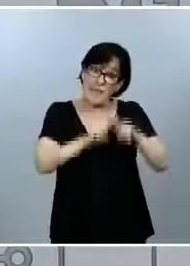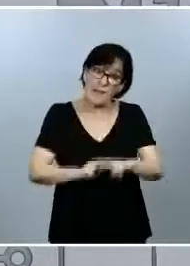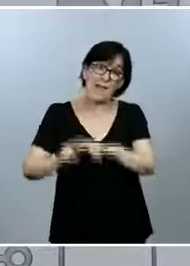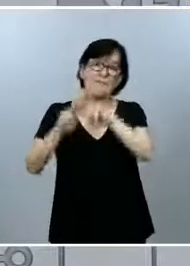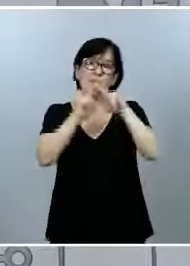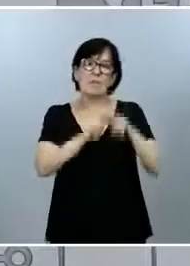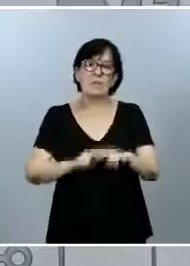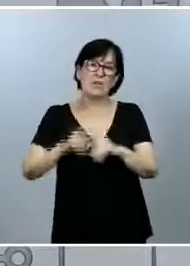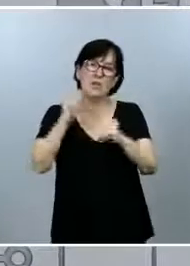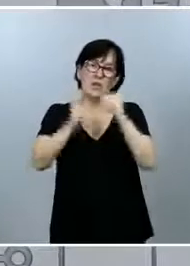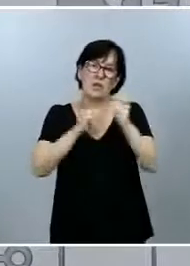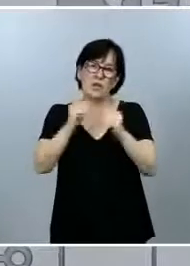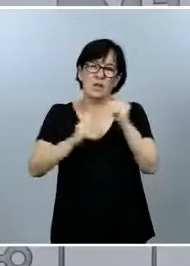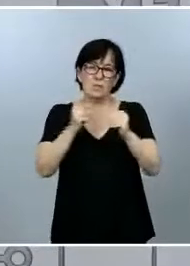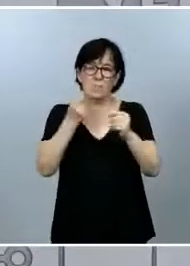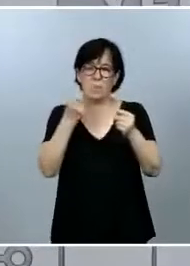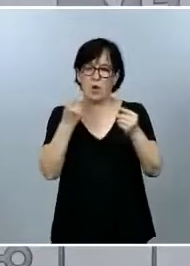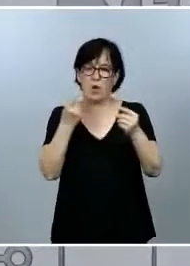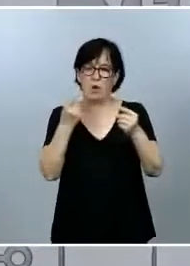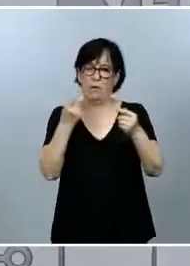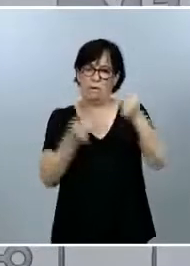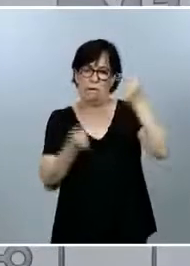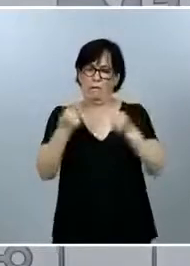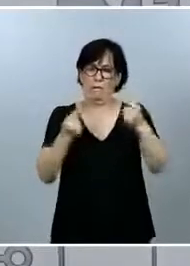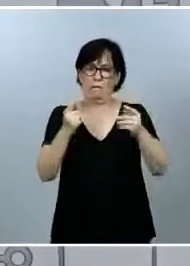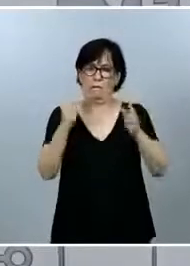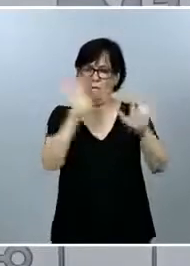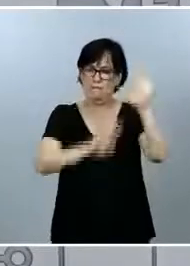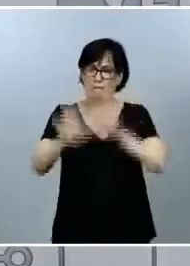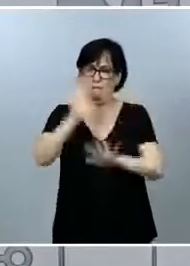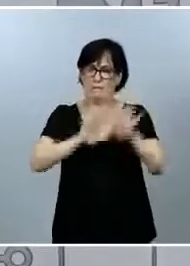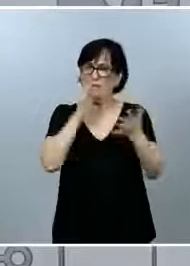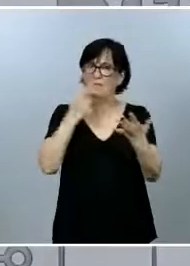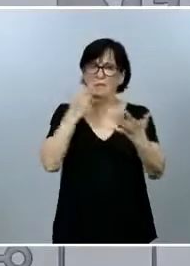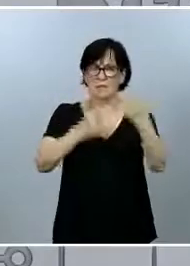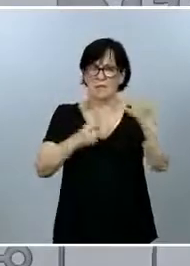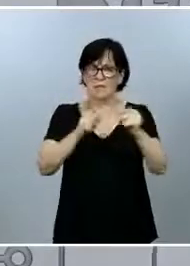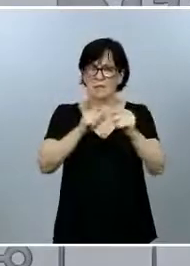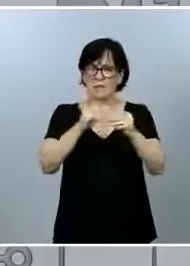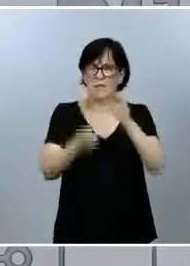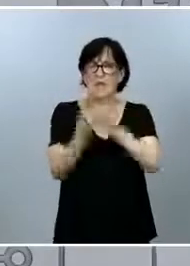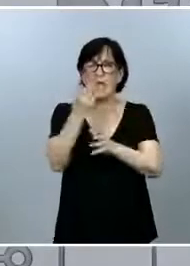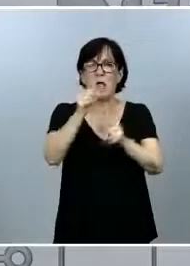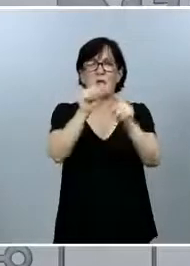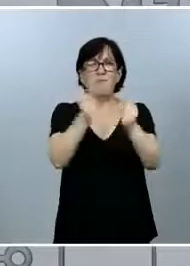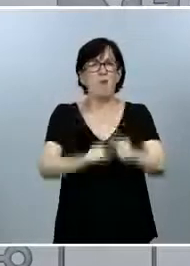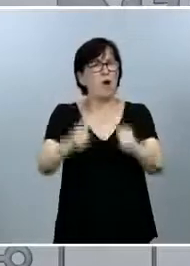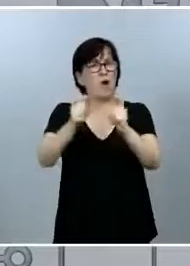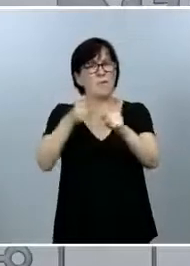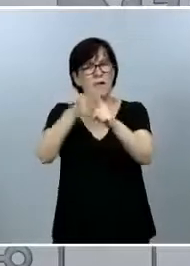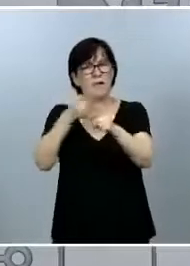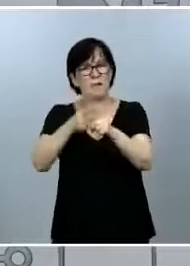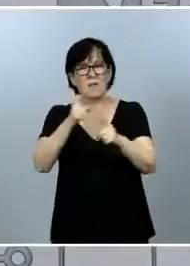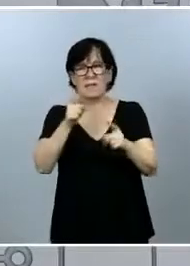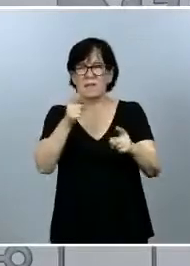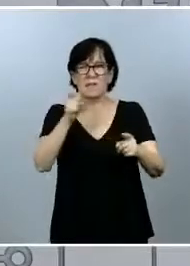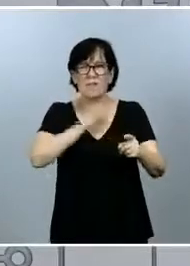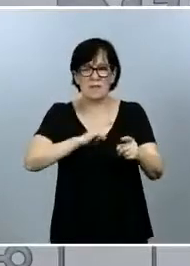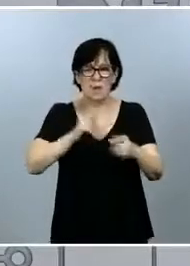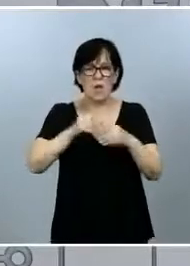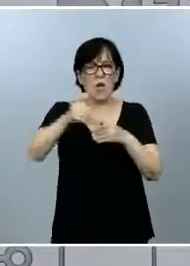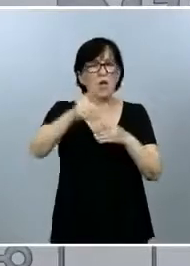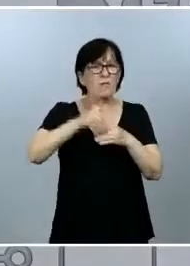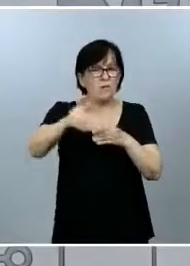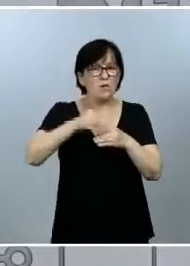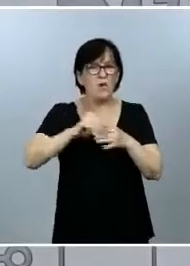lo único que iba a hacer era incluir distorsiones que iba a generar modelos equivocados, que iba a generar estimaciones de futuro o de